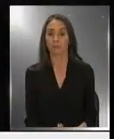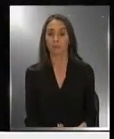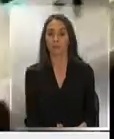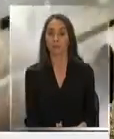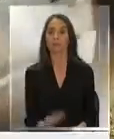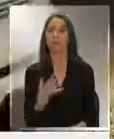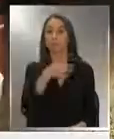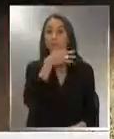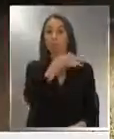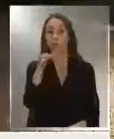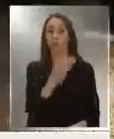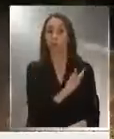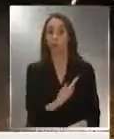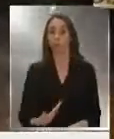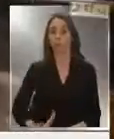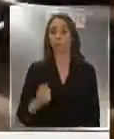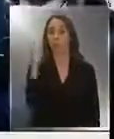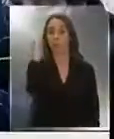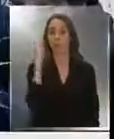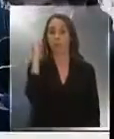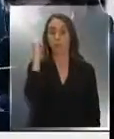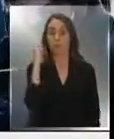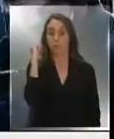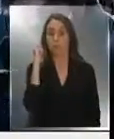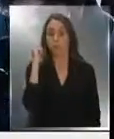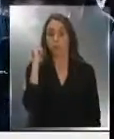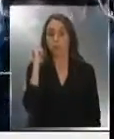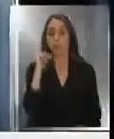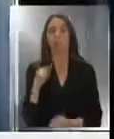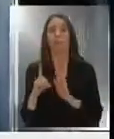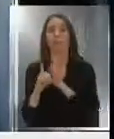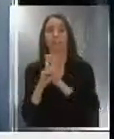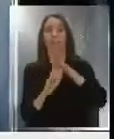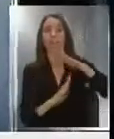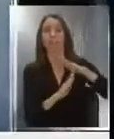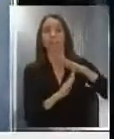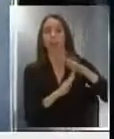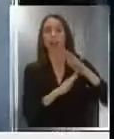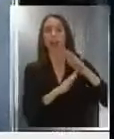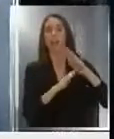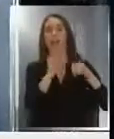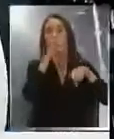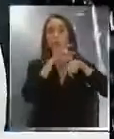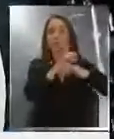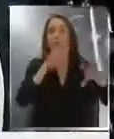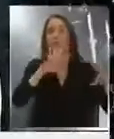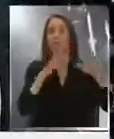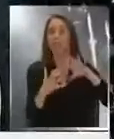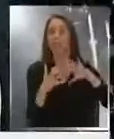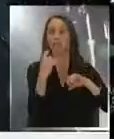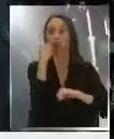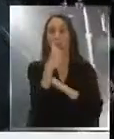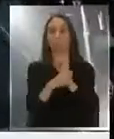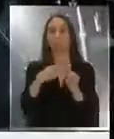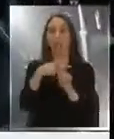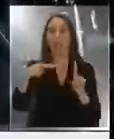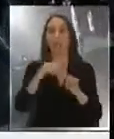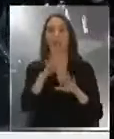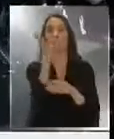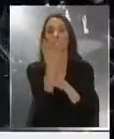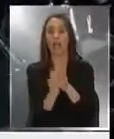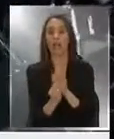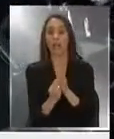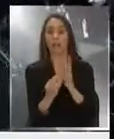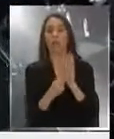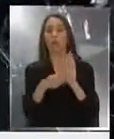Así lo anunció el presidente Sebastián Piñera. El estado de catástrofe acabó luego de más de un año y medio bajo esta norma